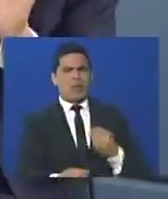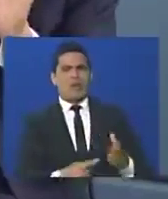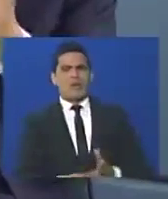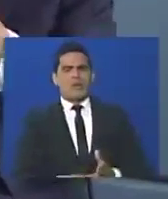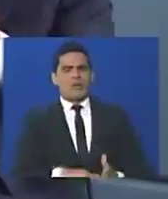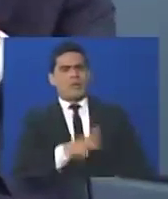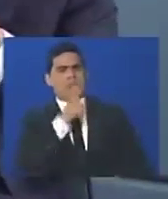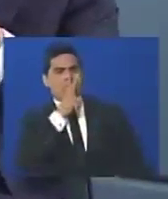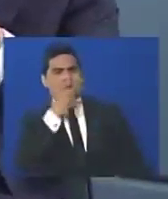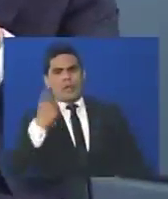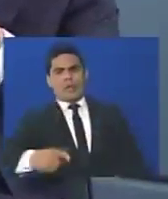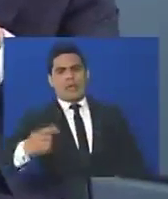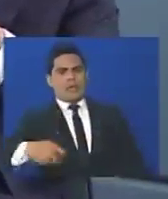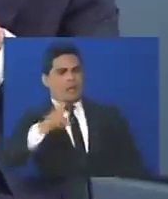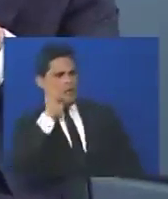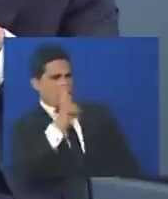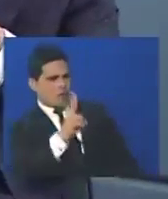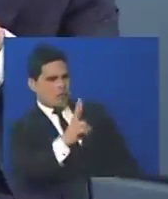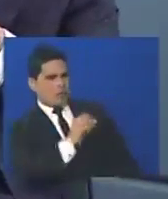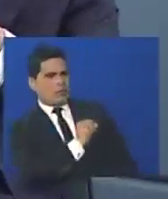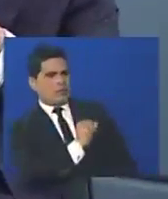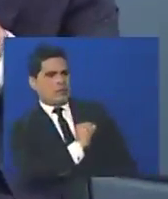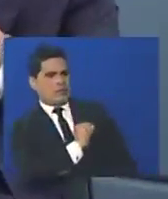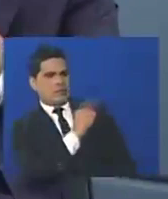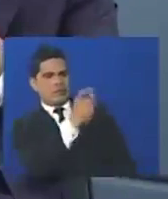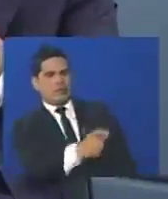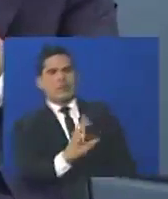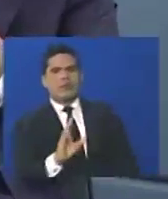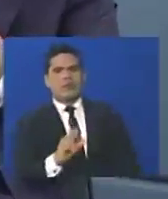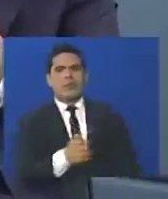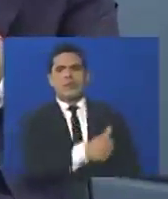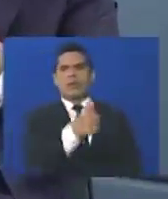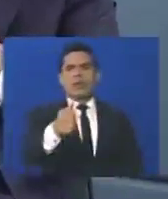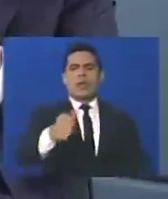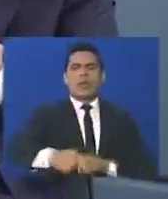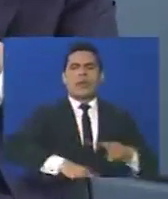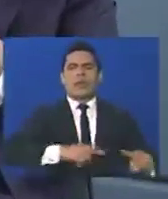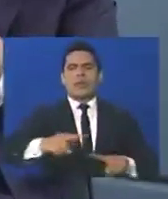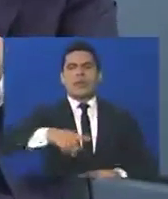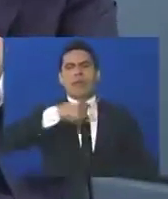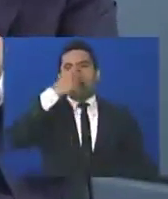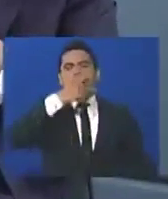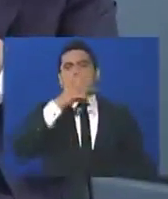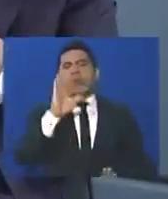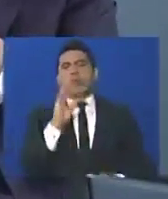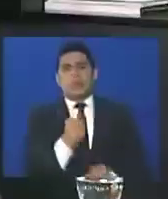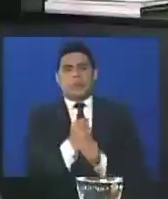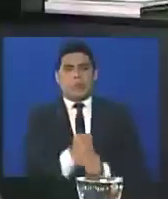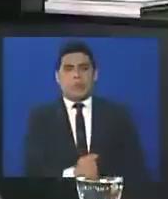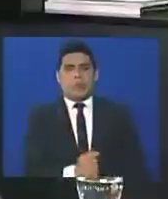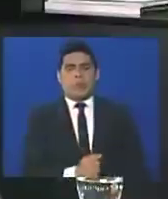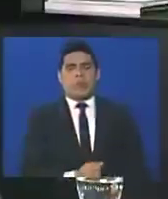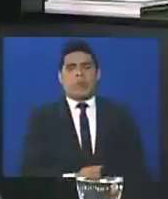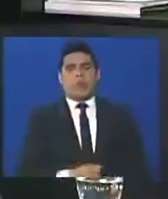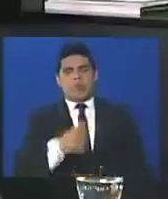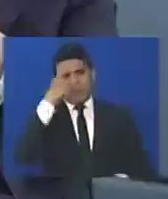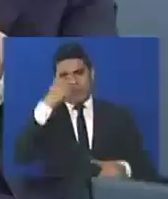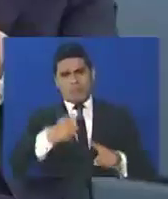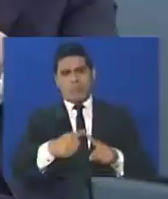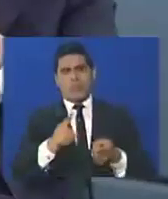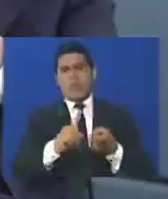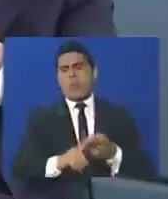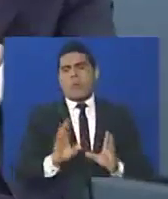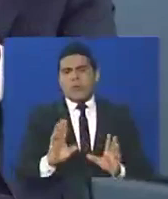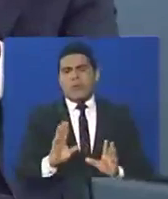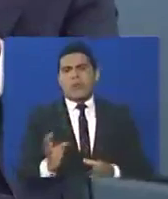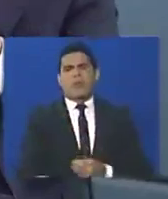elemento de terror, la gente les teme, entonces cada dirigente político hace lo que quiera, depende de su objetivo, en este momento yo creo